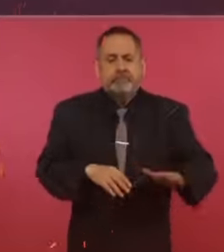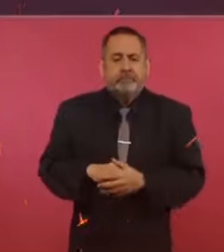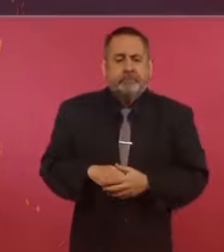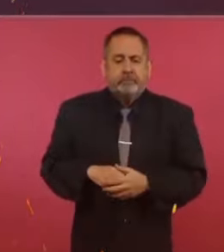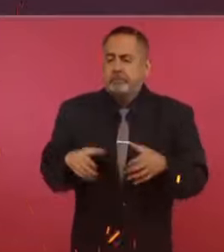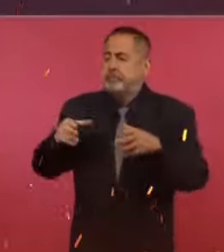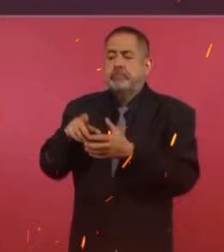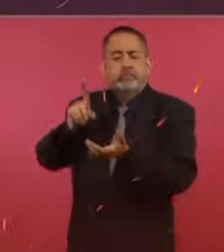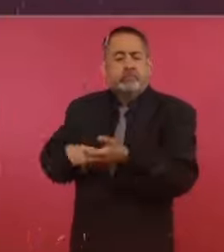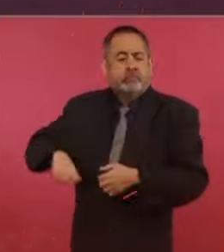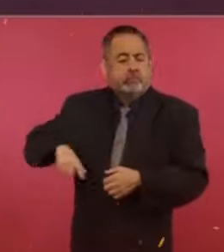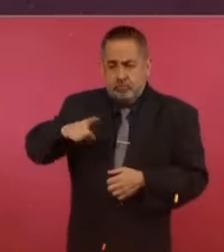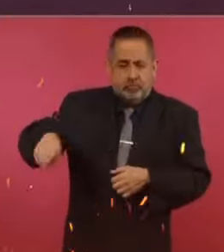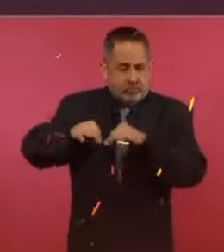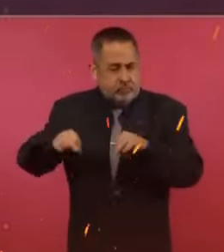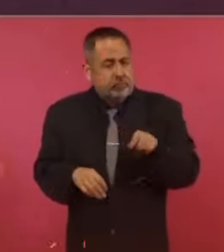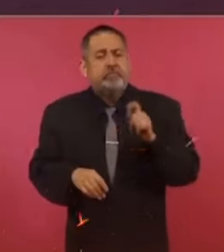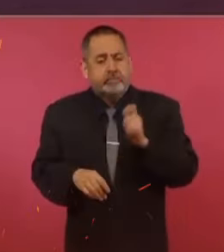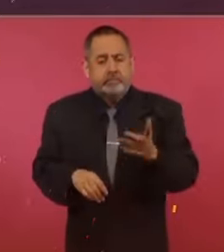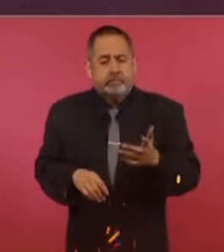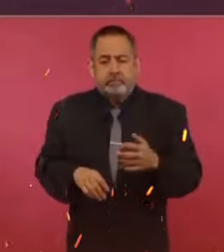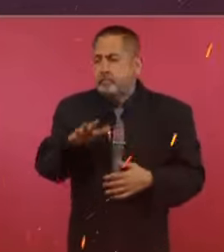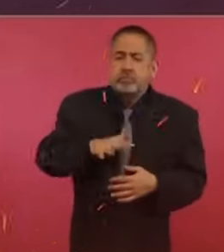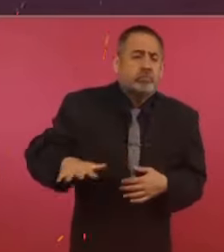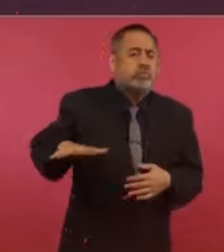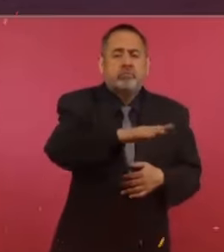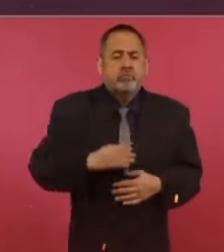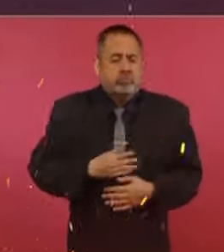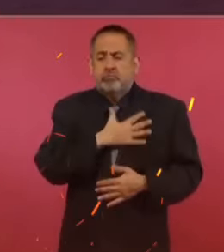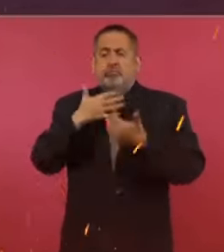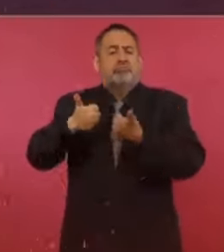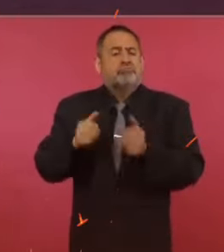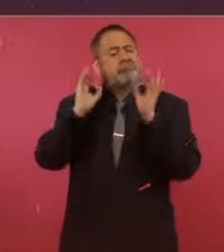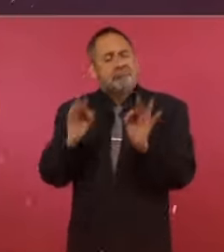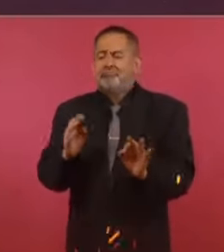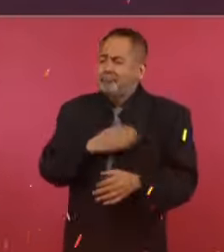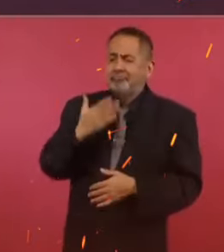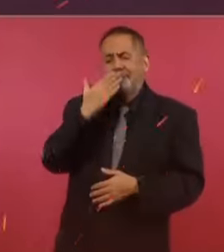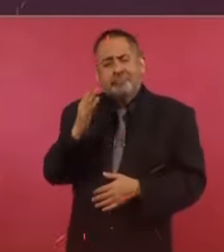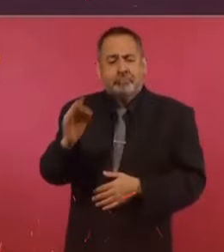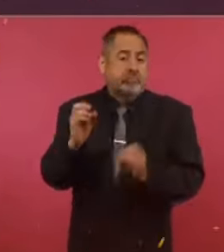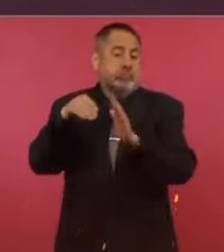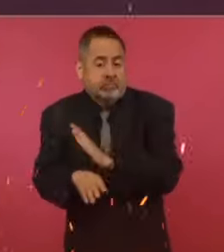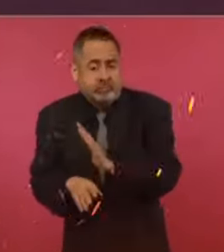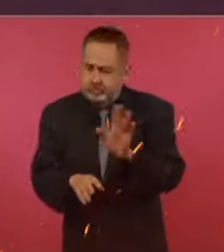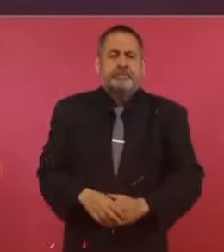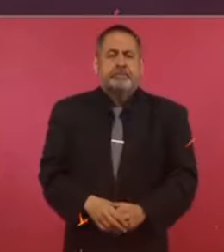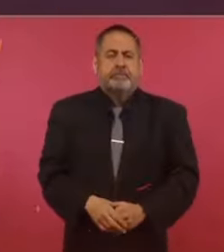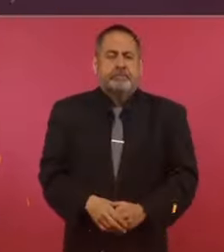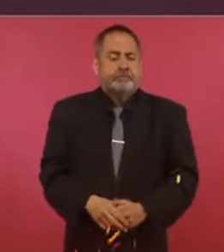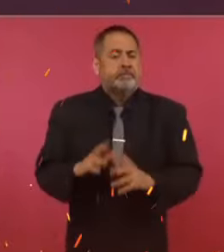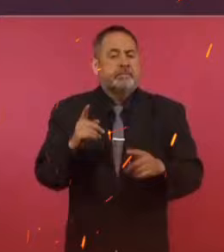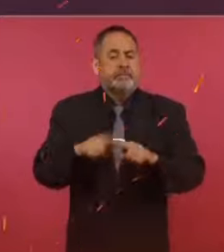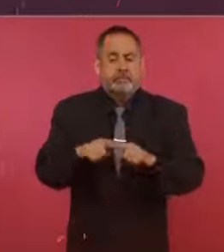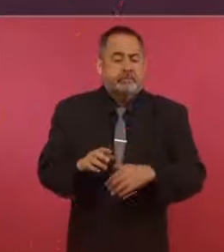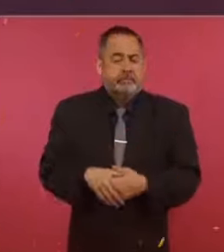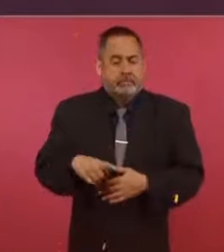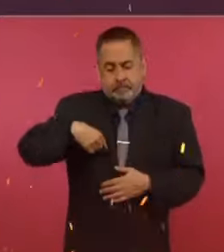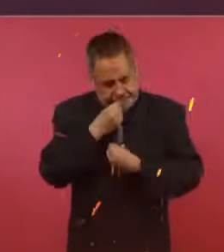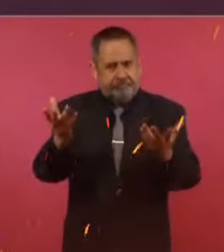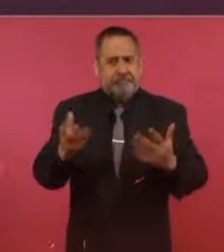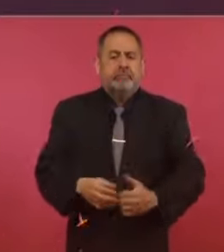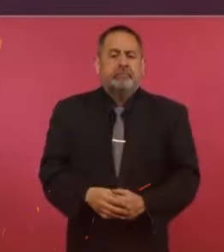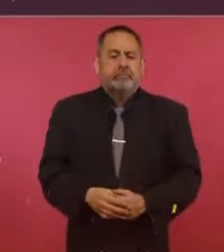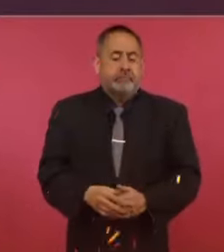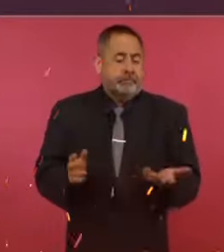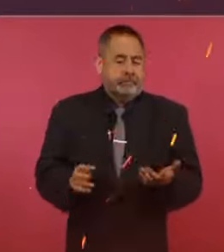Lo público tiene que ver con el bienestar o con la desgracia de un pueblo. Entonces, hay cosas que no se puede uno